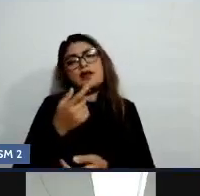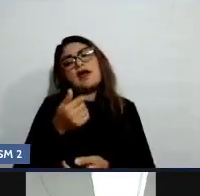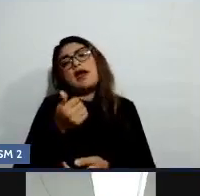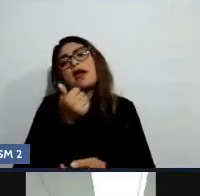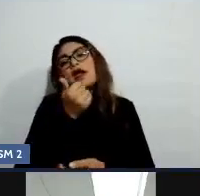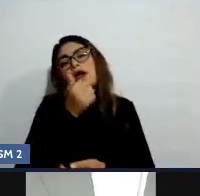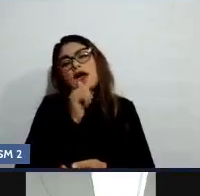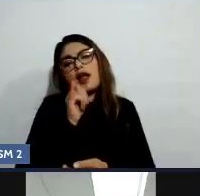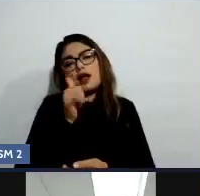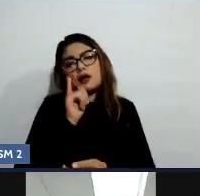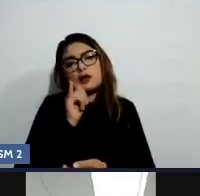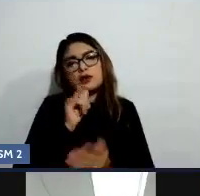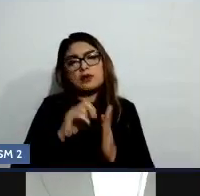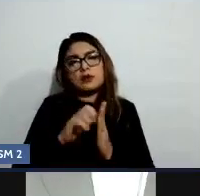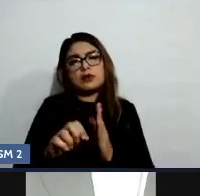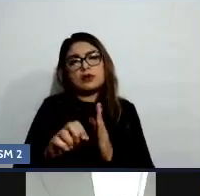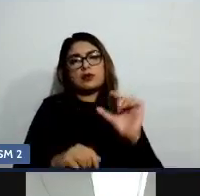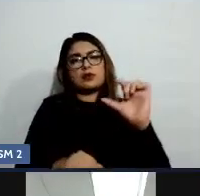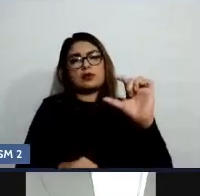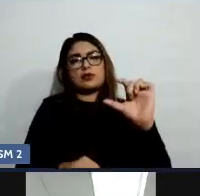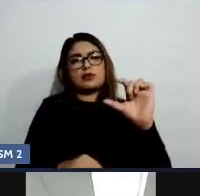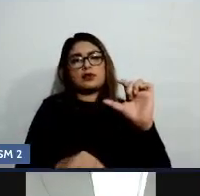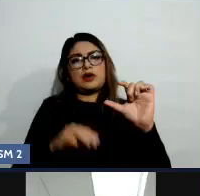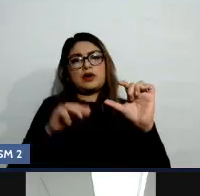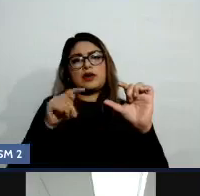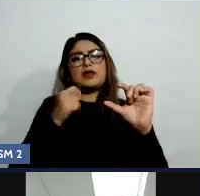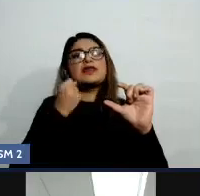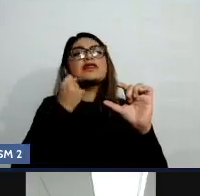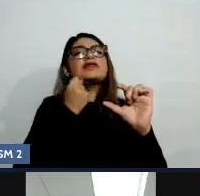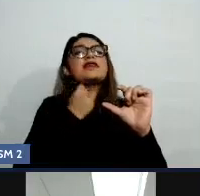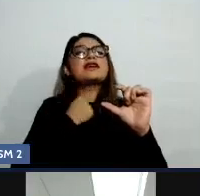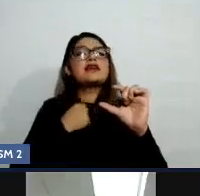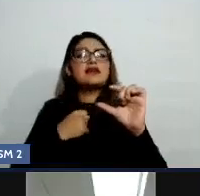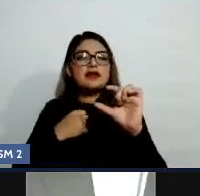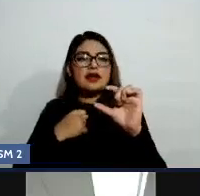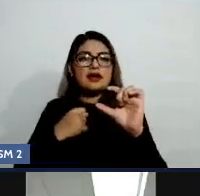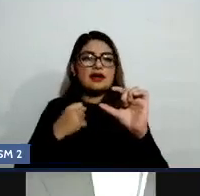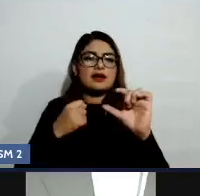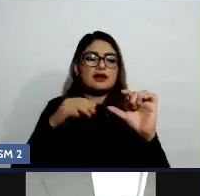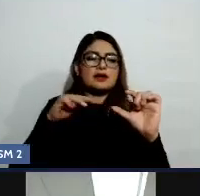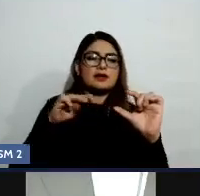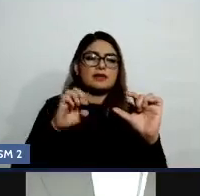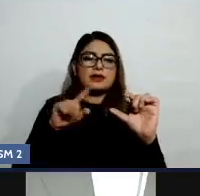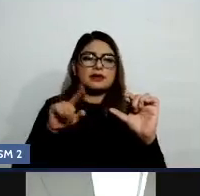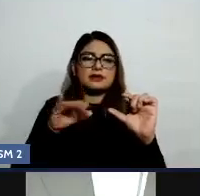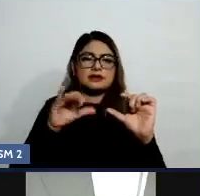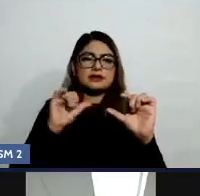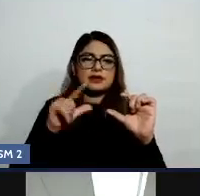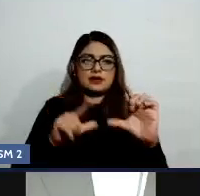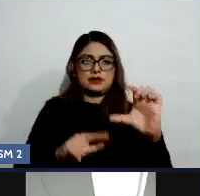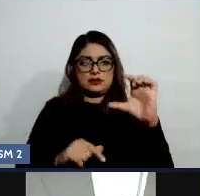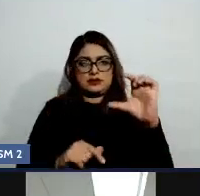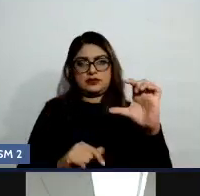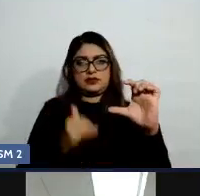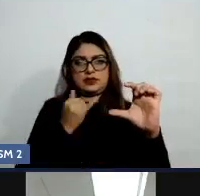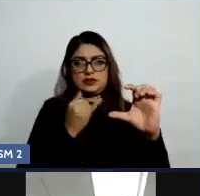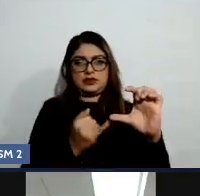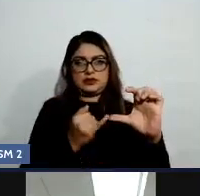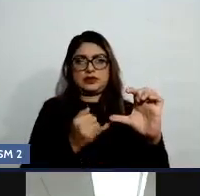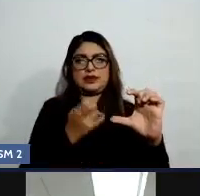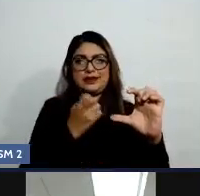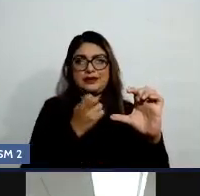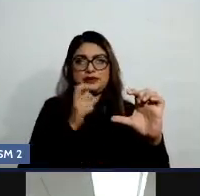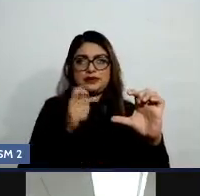mililitros de cualquier tipo de destilado, no solo el tequila, sino el whisky, el ron, todos ellos, aunque luego se mezclen.